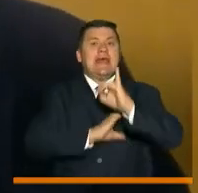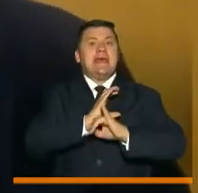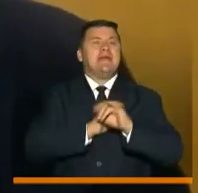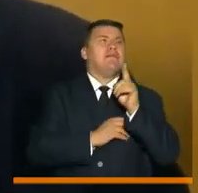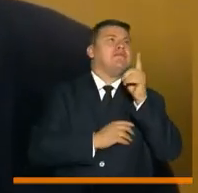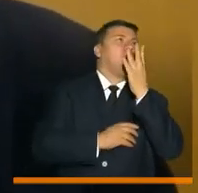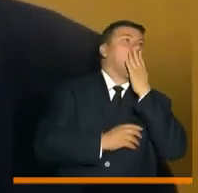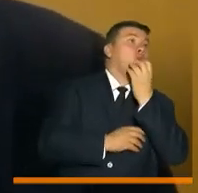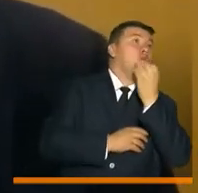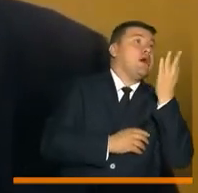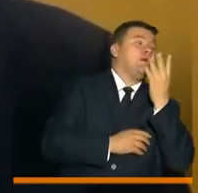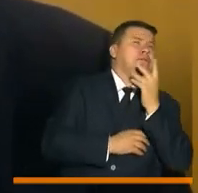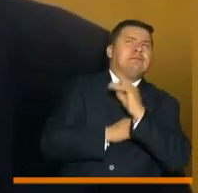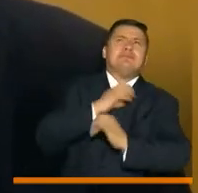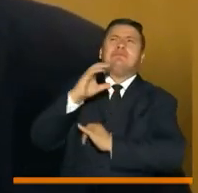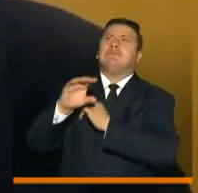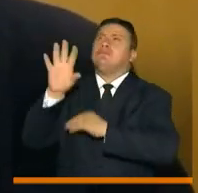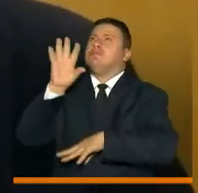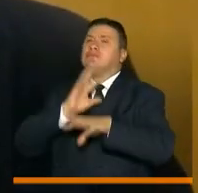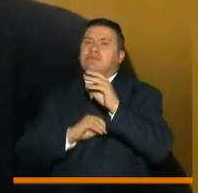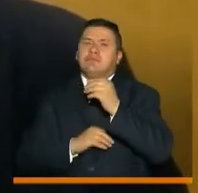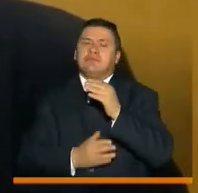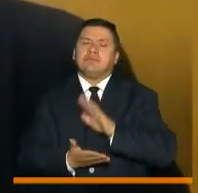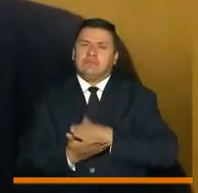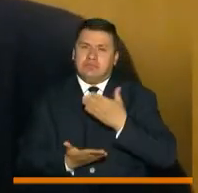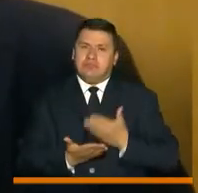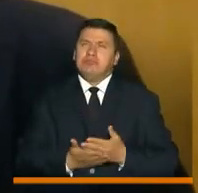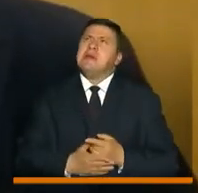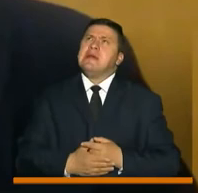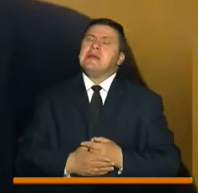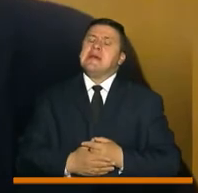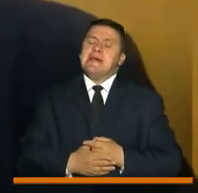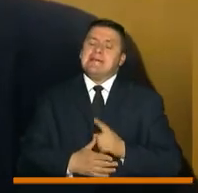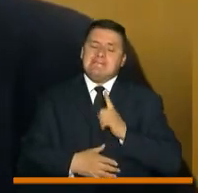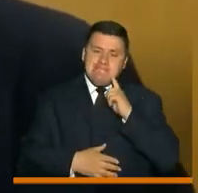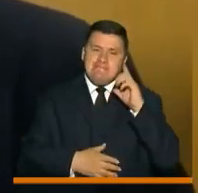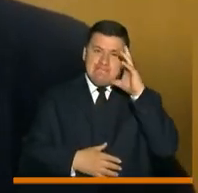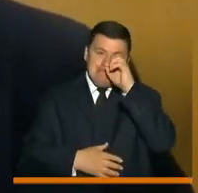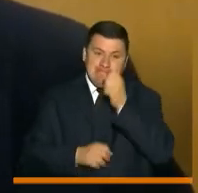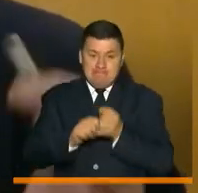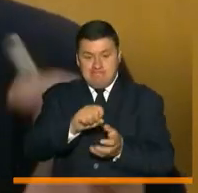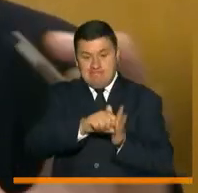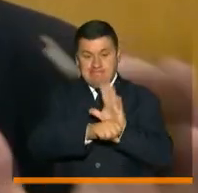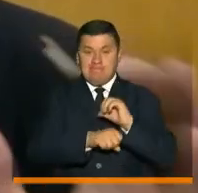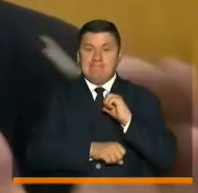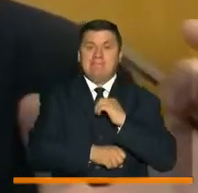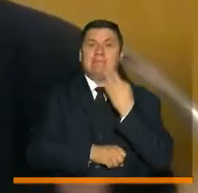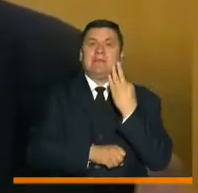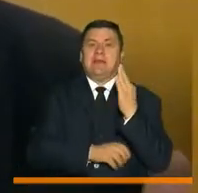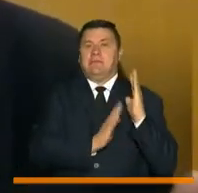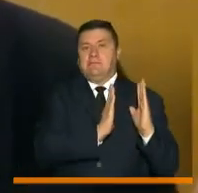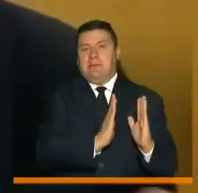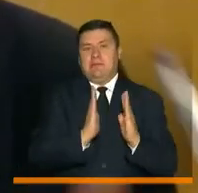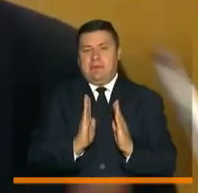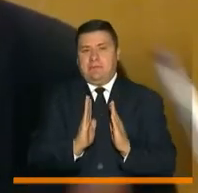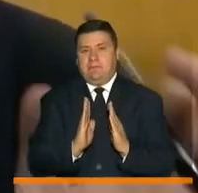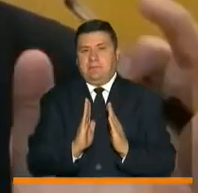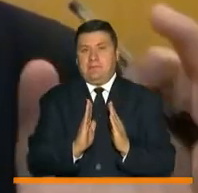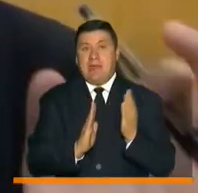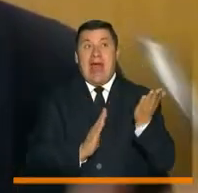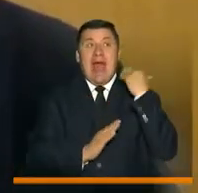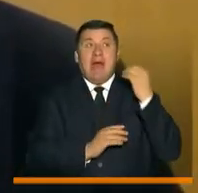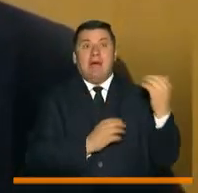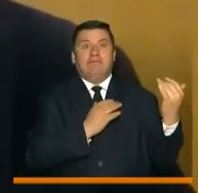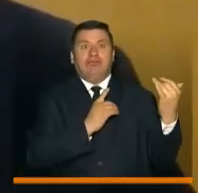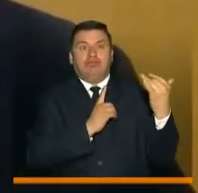cifras y al interpretarlas hay que tener en cuenta que la epidemia tiene tres momentos antes de que llegue la ola,